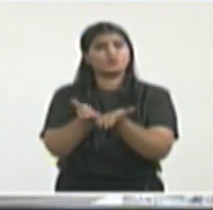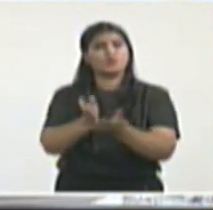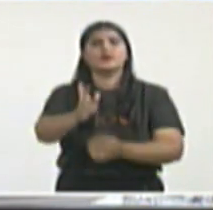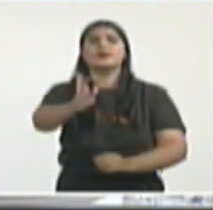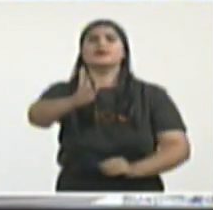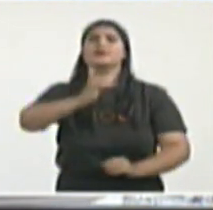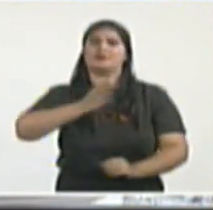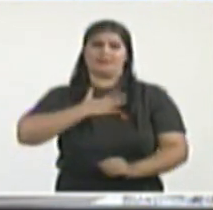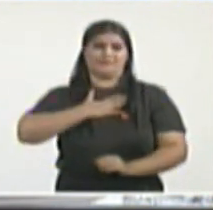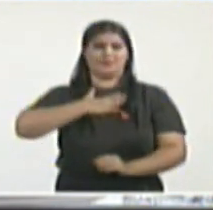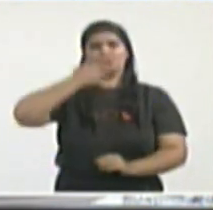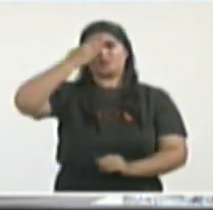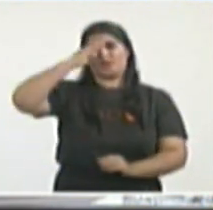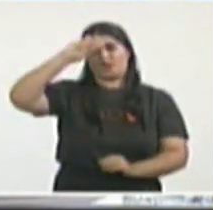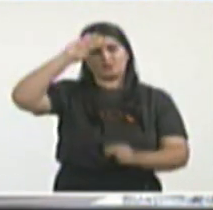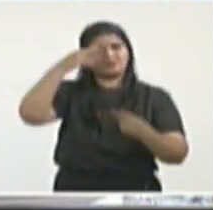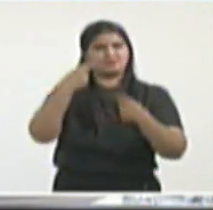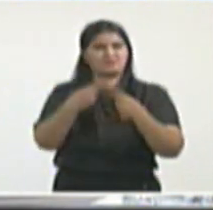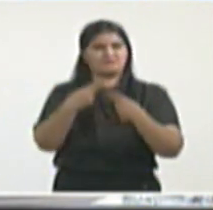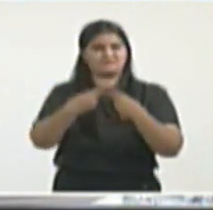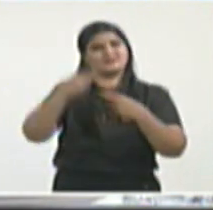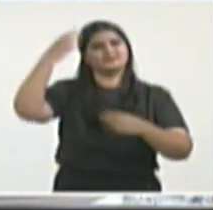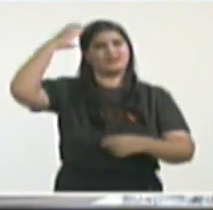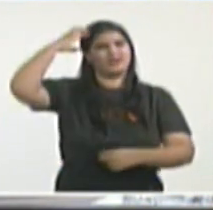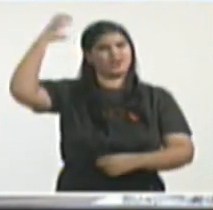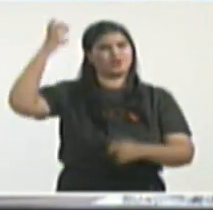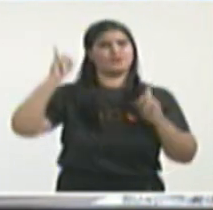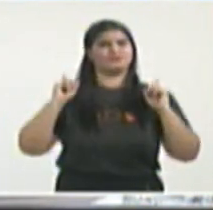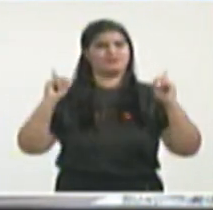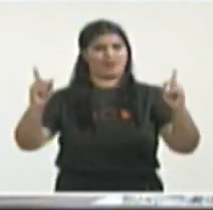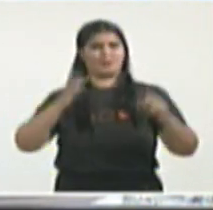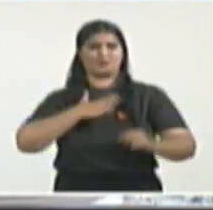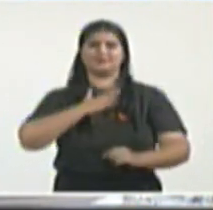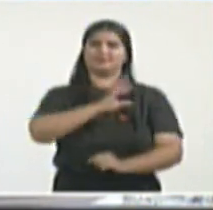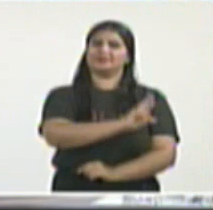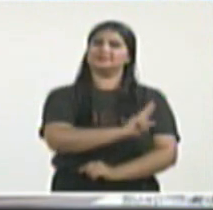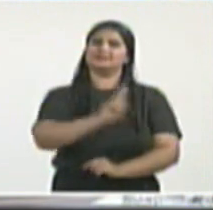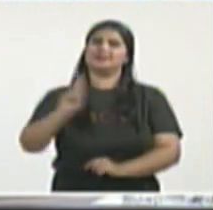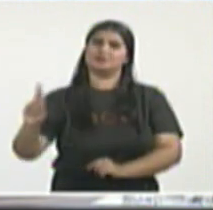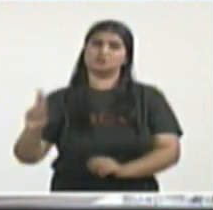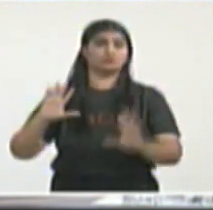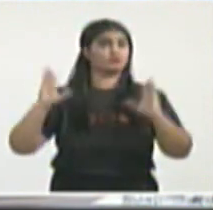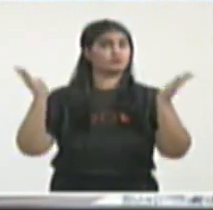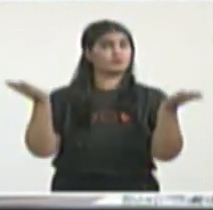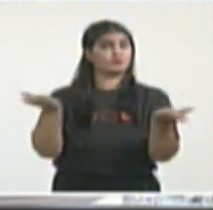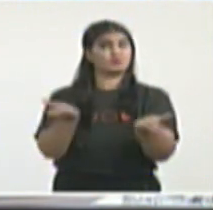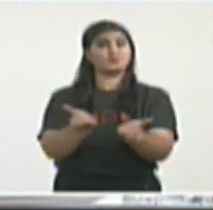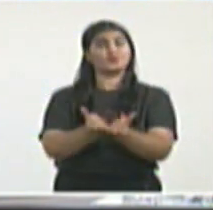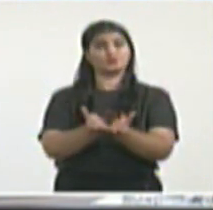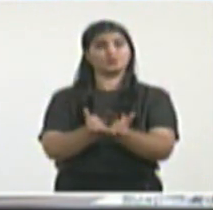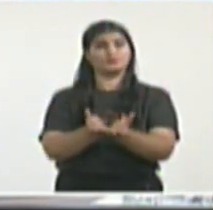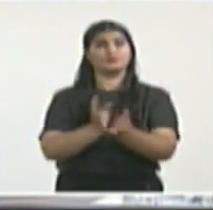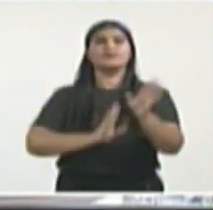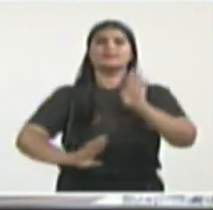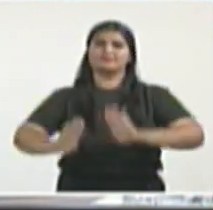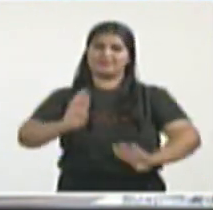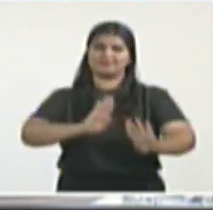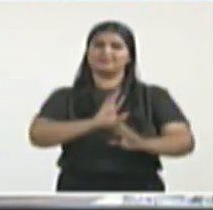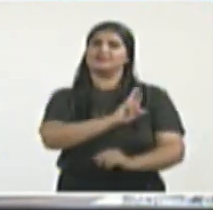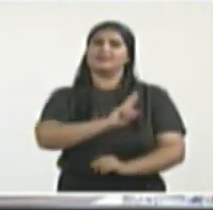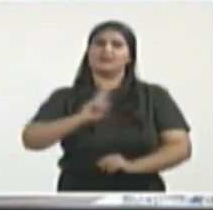confianza con el instinto que da el conocimiento de una trayectoria intachable de Cuba,